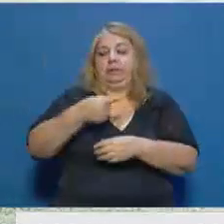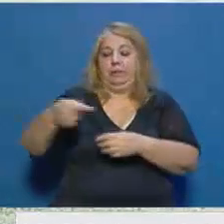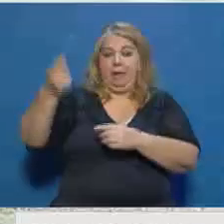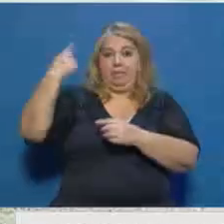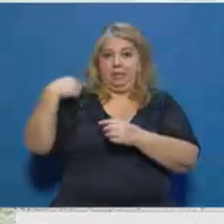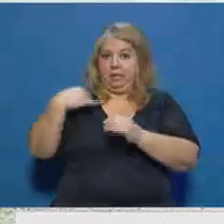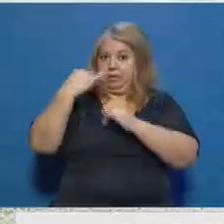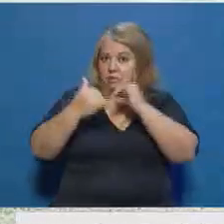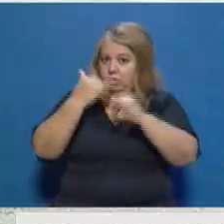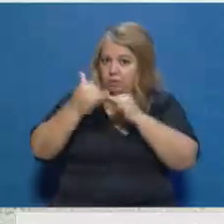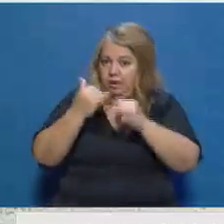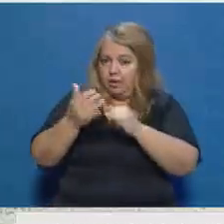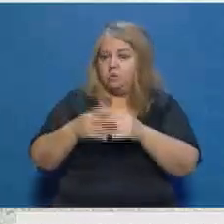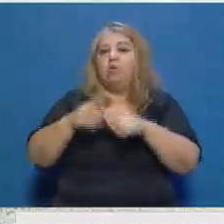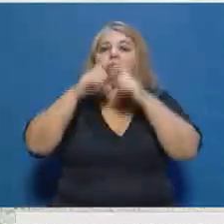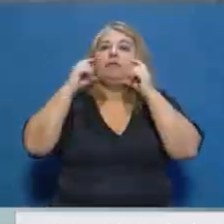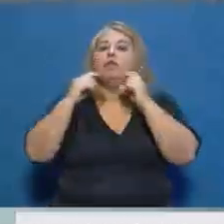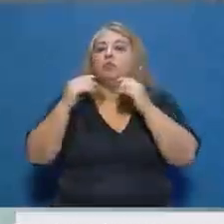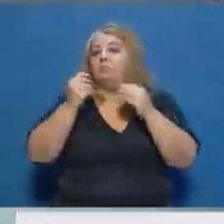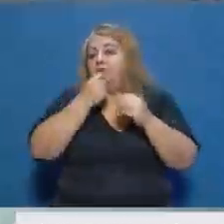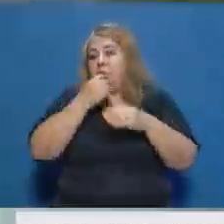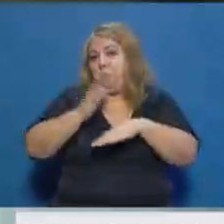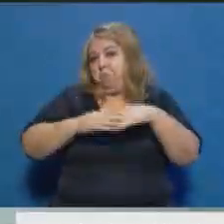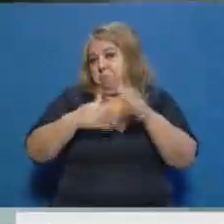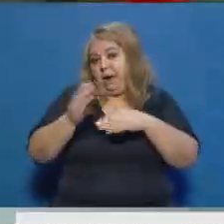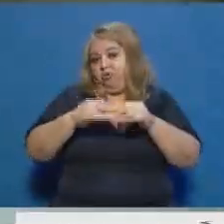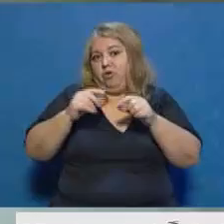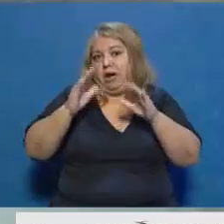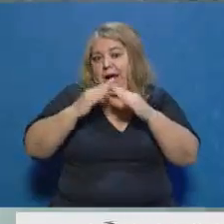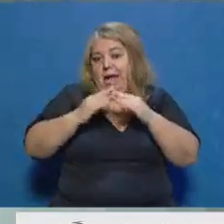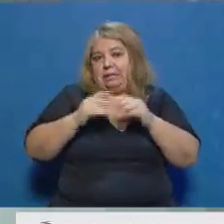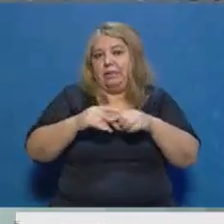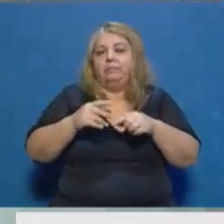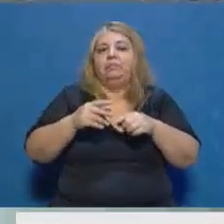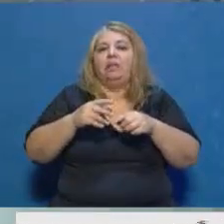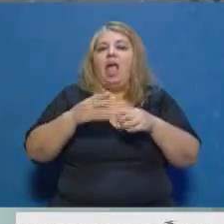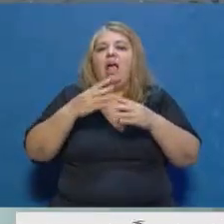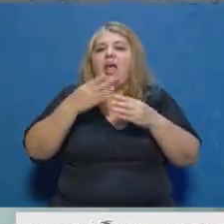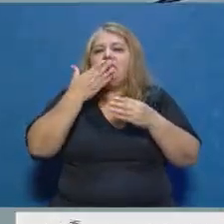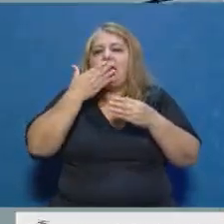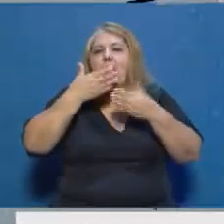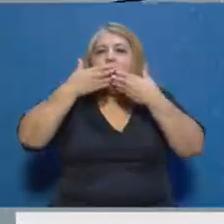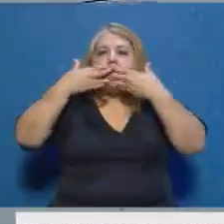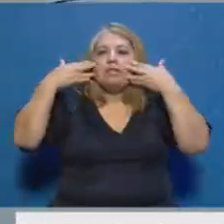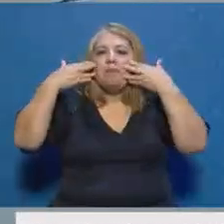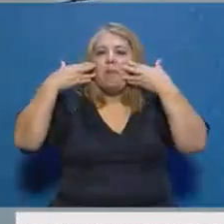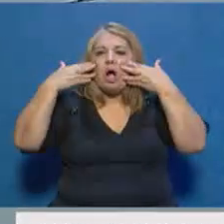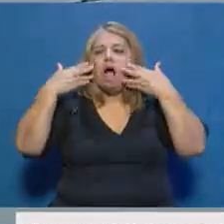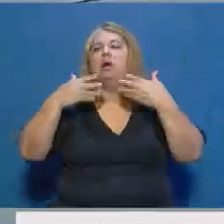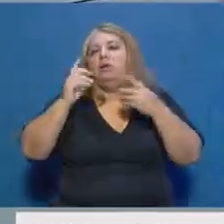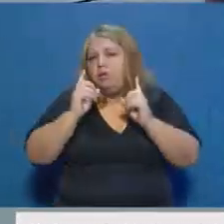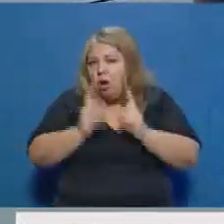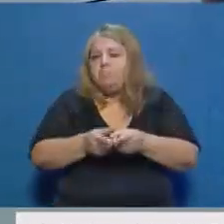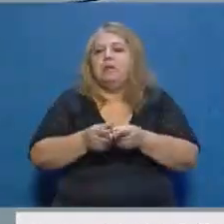pasada, hablando del barbijo de fabricación casera, también conocido como tapaboca. Lo cierto es que lo mismo, siguen